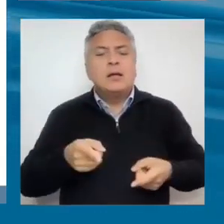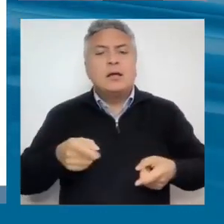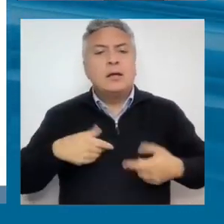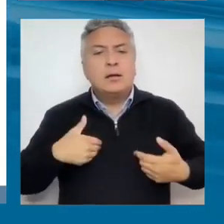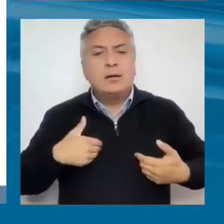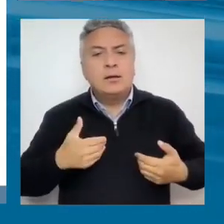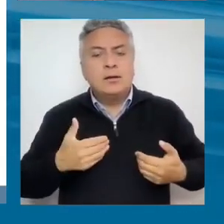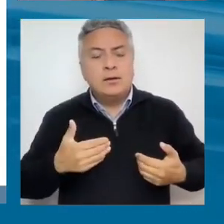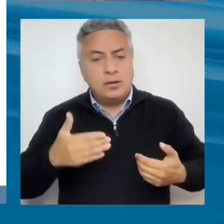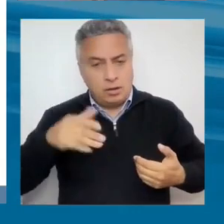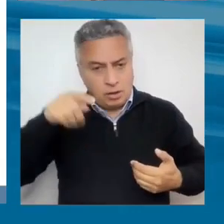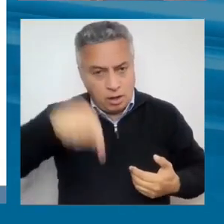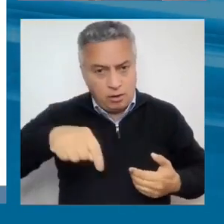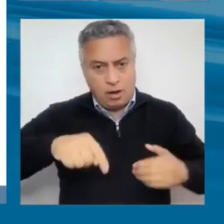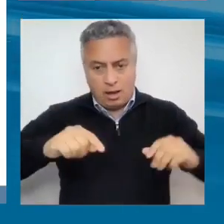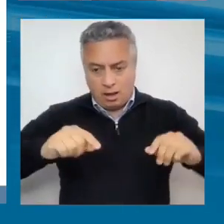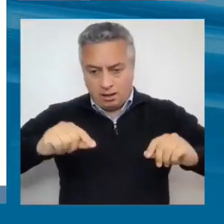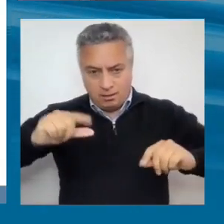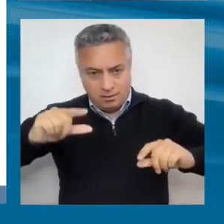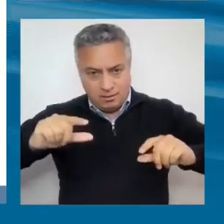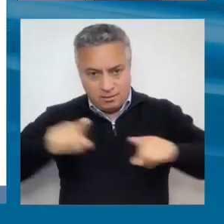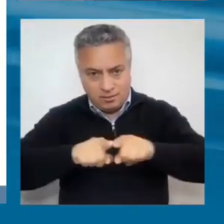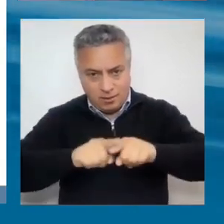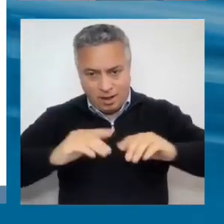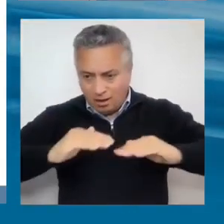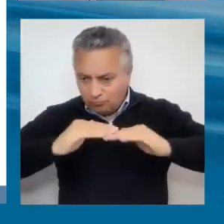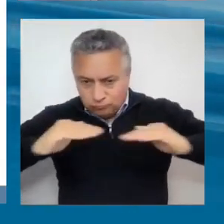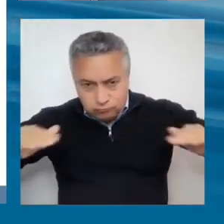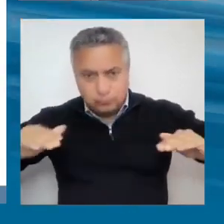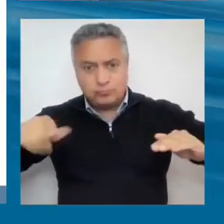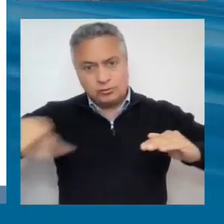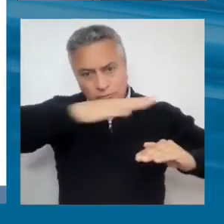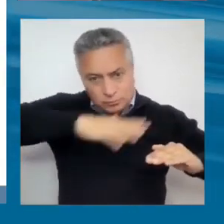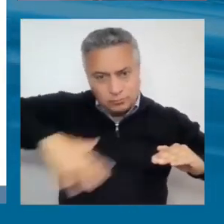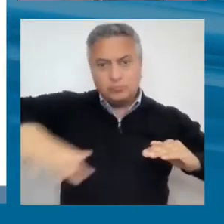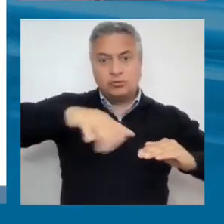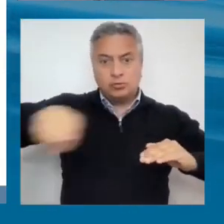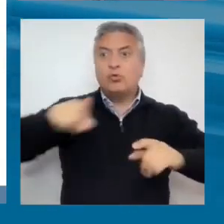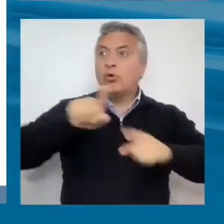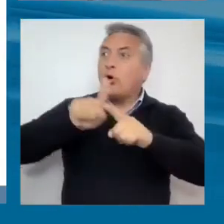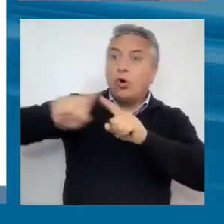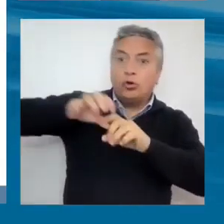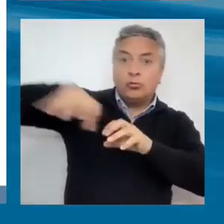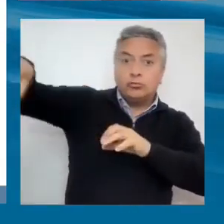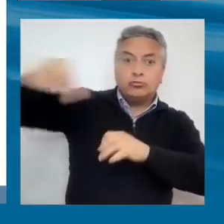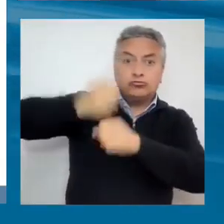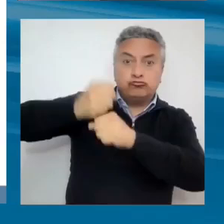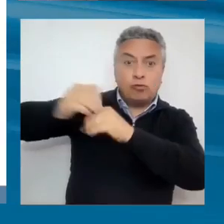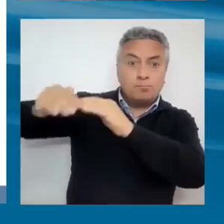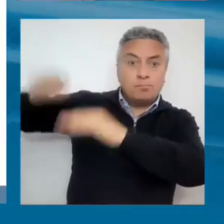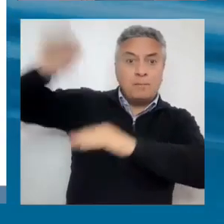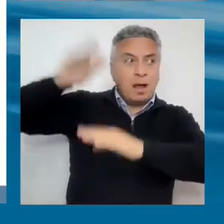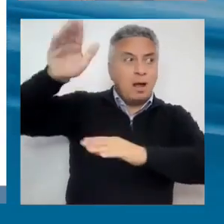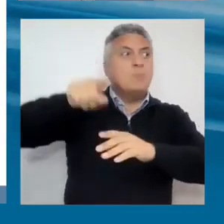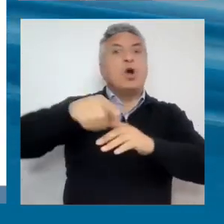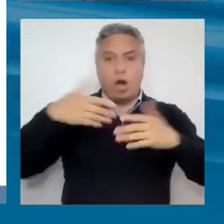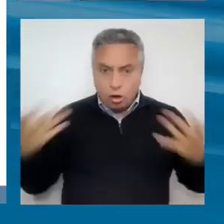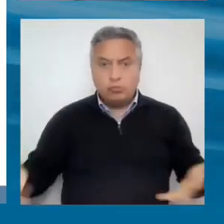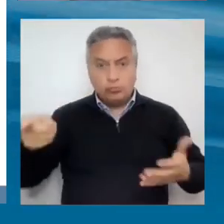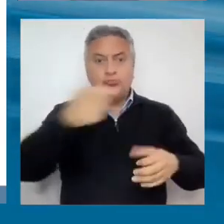productividad son diferentes entre sectores. Hay unos pocos sectores en los países de alta productividad y una gran cantidad de sectores de muy baja productividad.